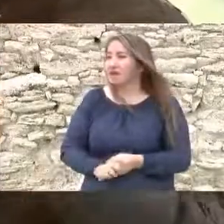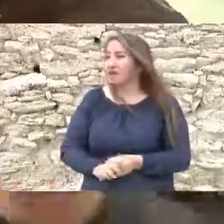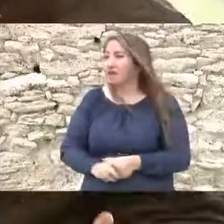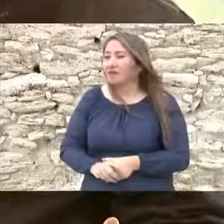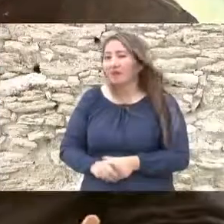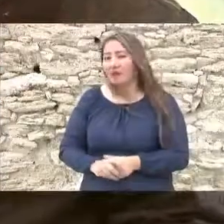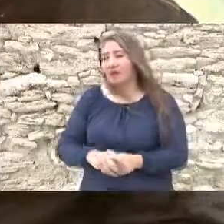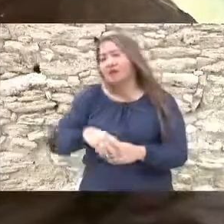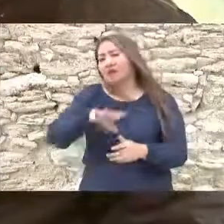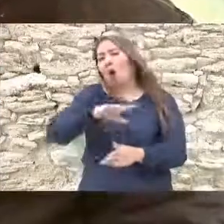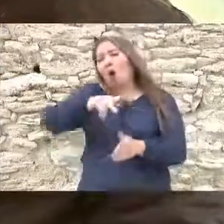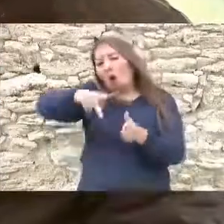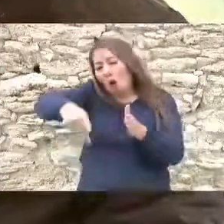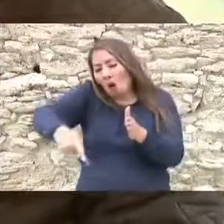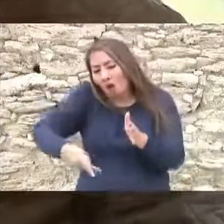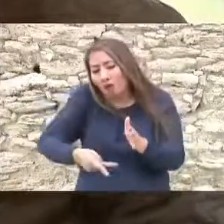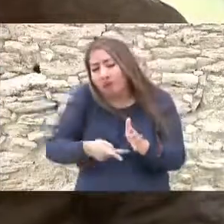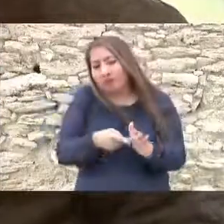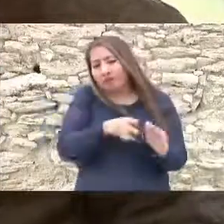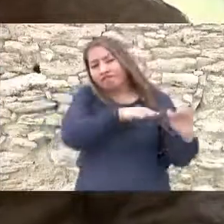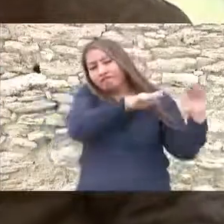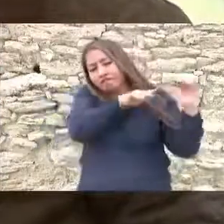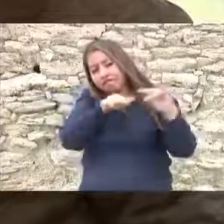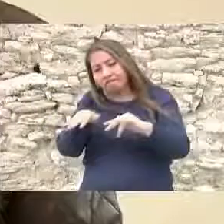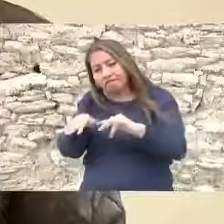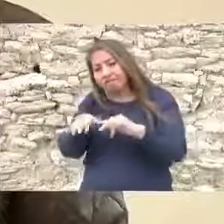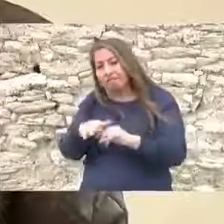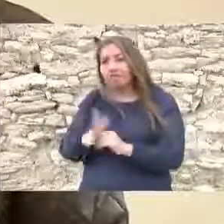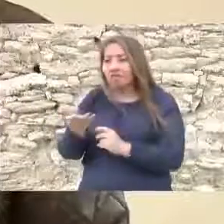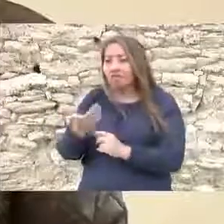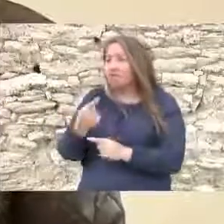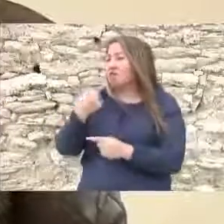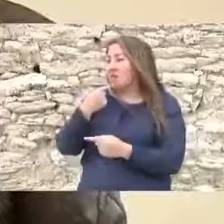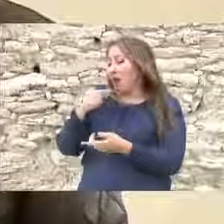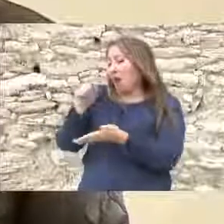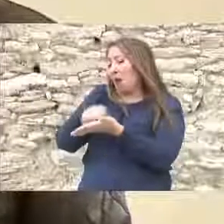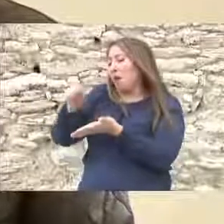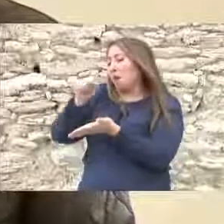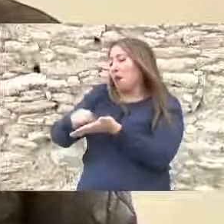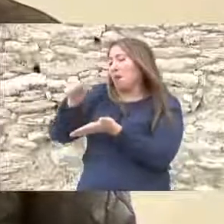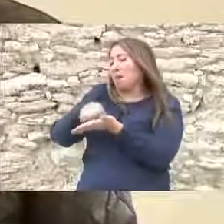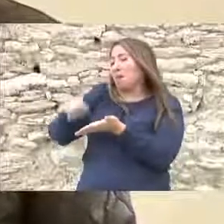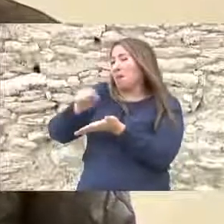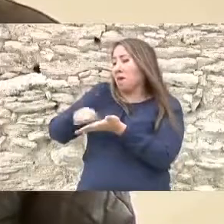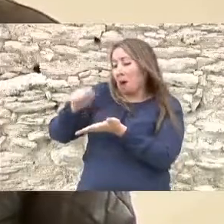regresa y hay discursos oficiales